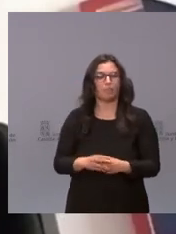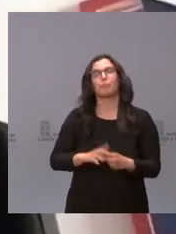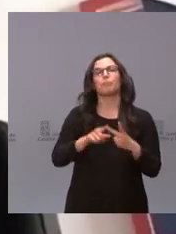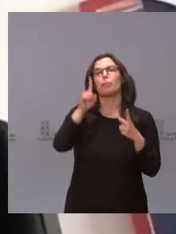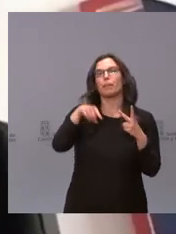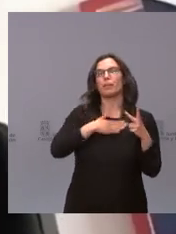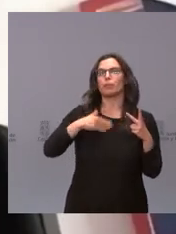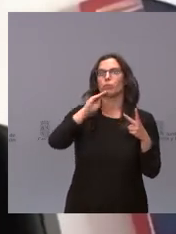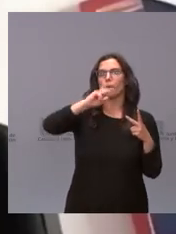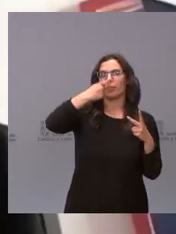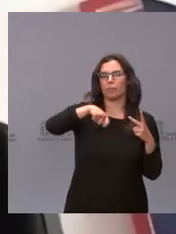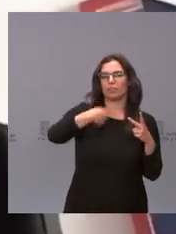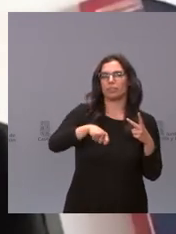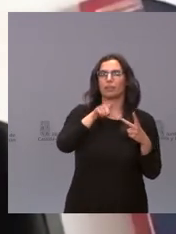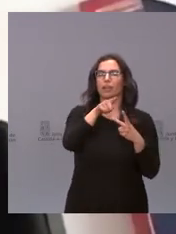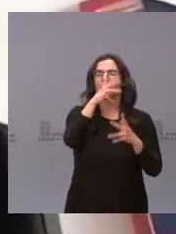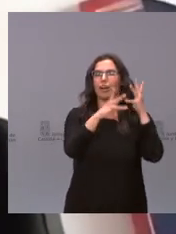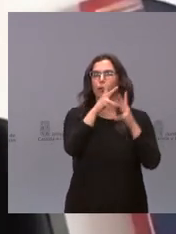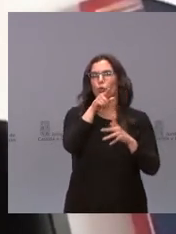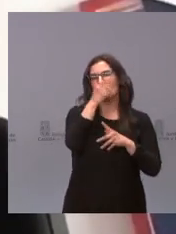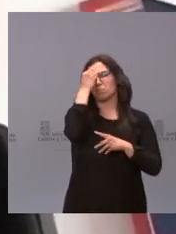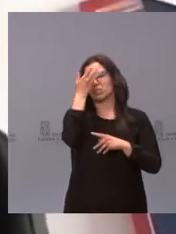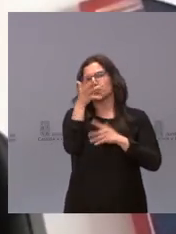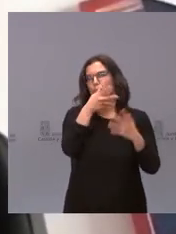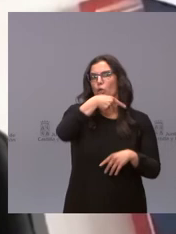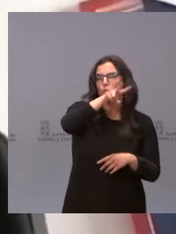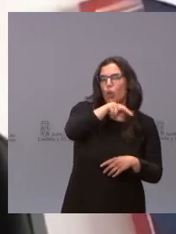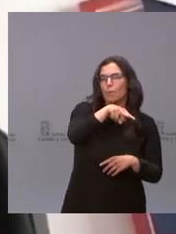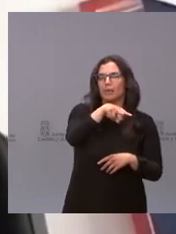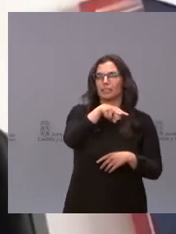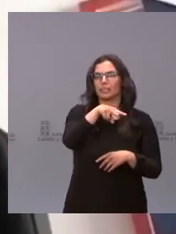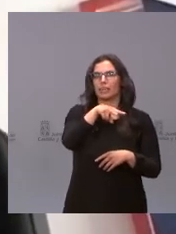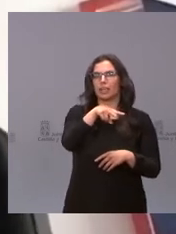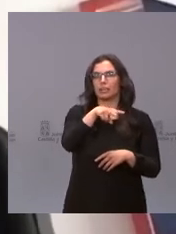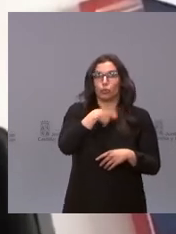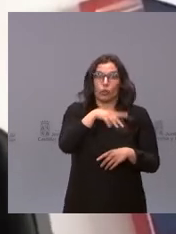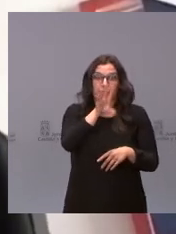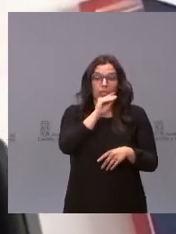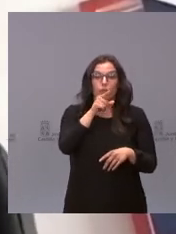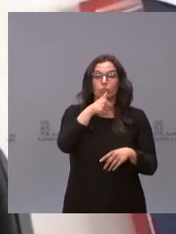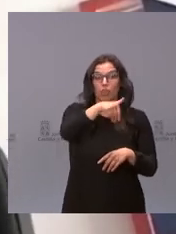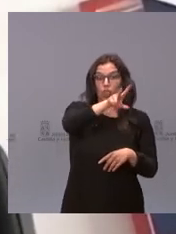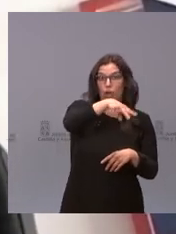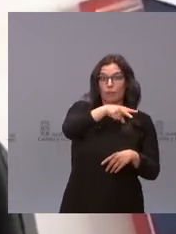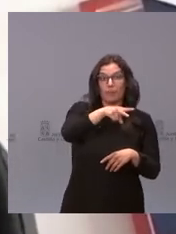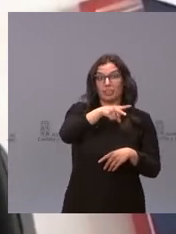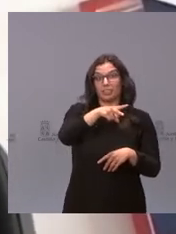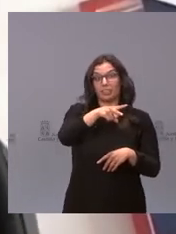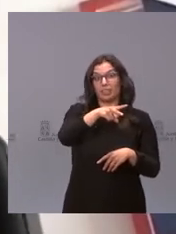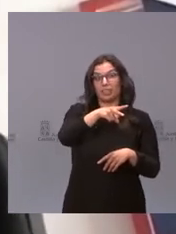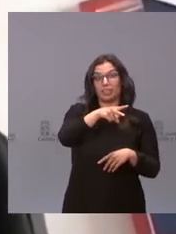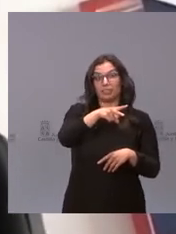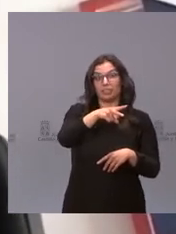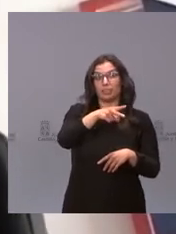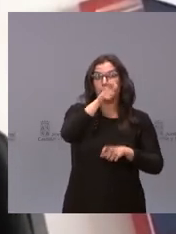vicepresidente IGEA ese cálculo que hace de que en dos meses he entendido que estará toda la población de mayor